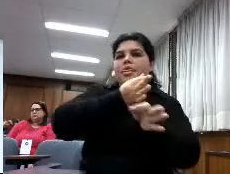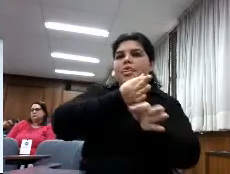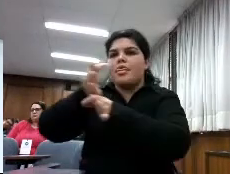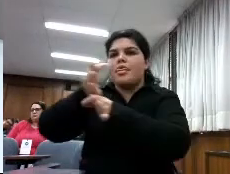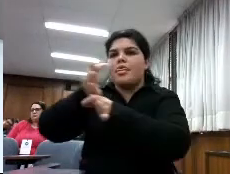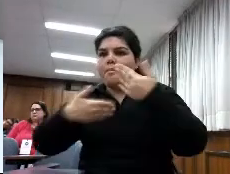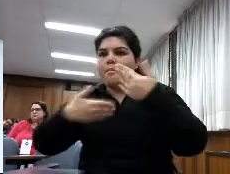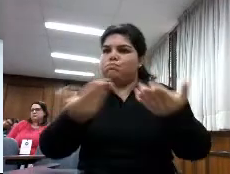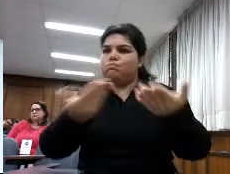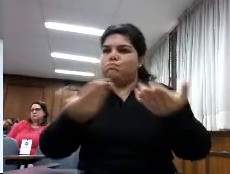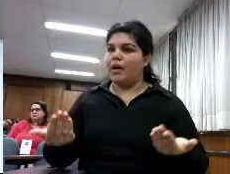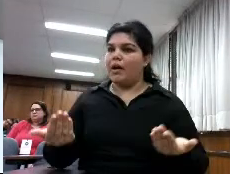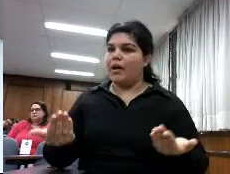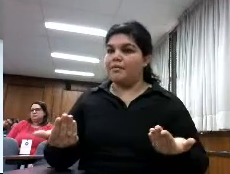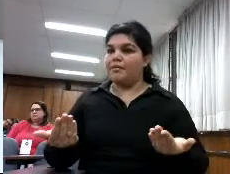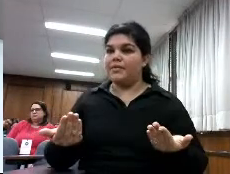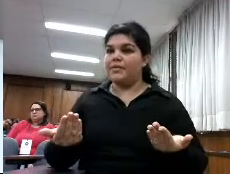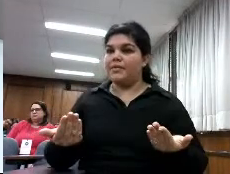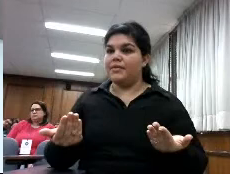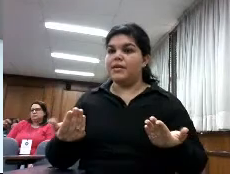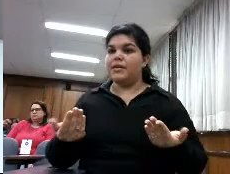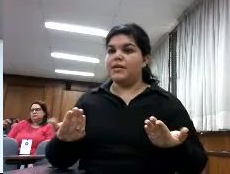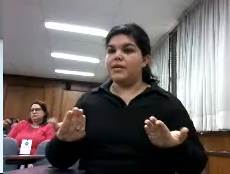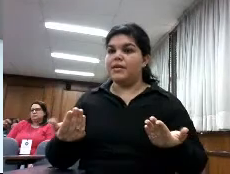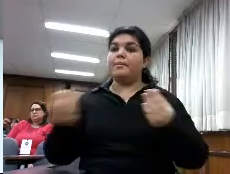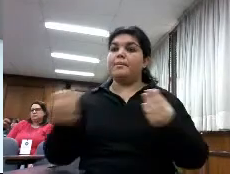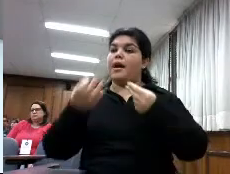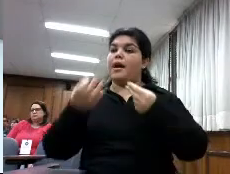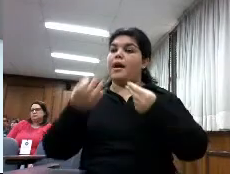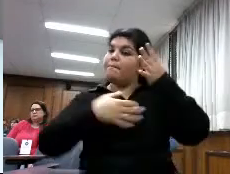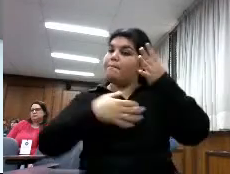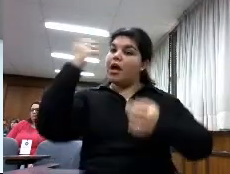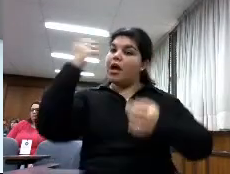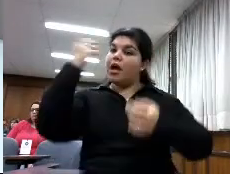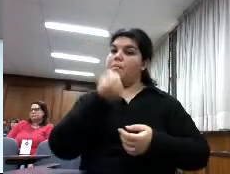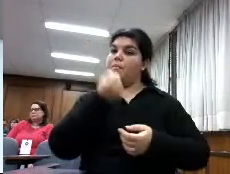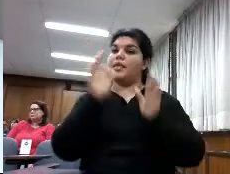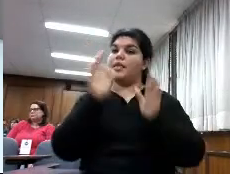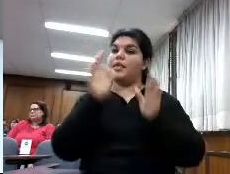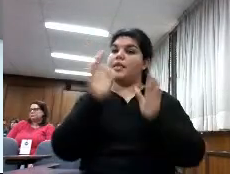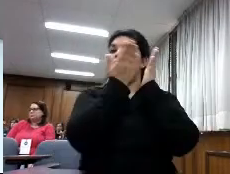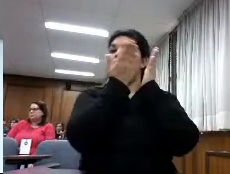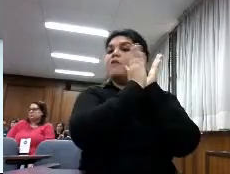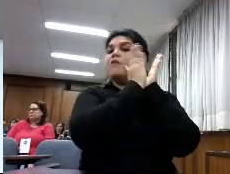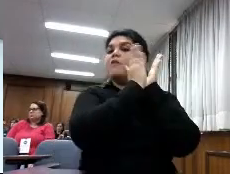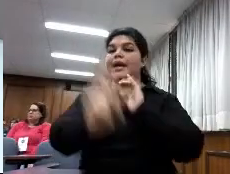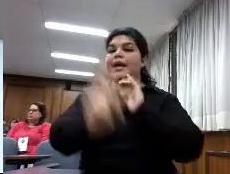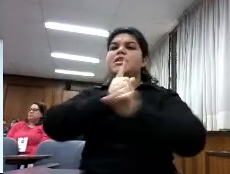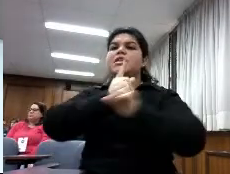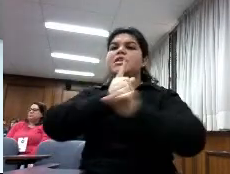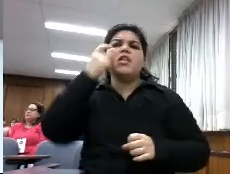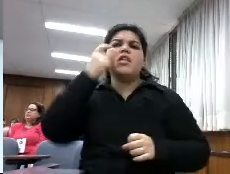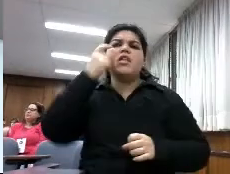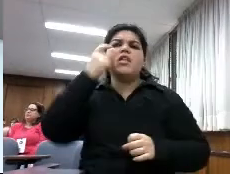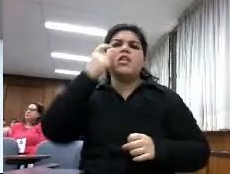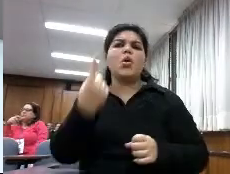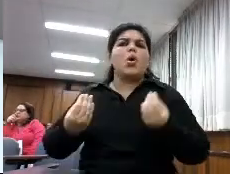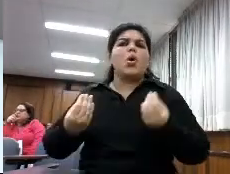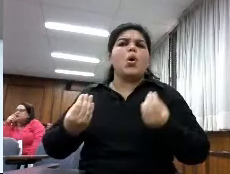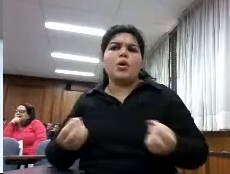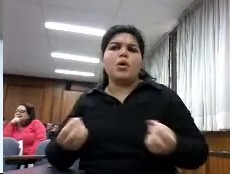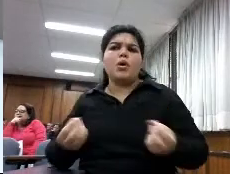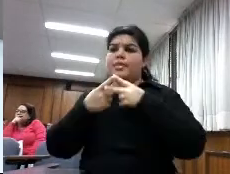característica que va a ser distintiva de la biblioteca del siglo XXI no van a ser las tecnologías las tecnologías van a cambiar